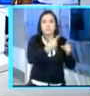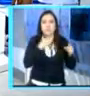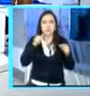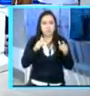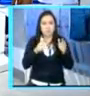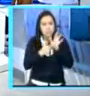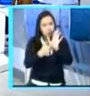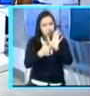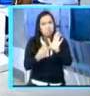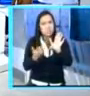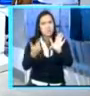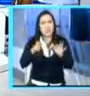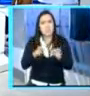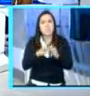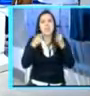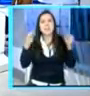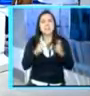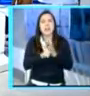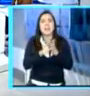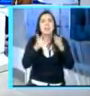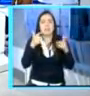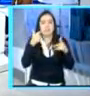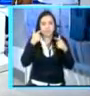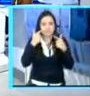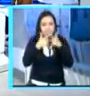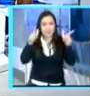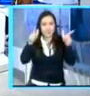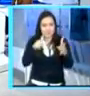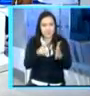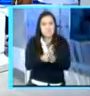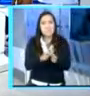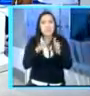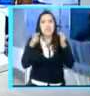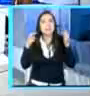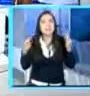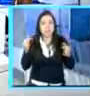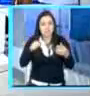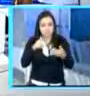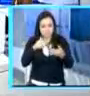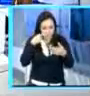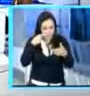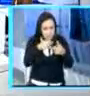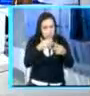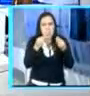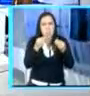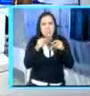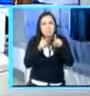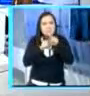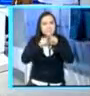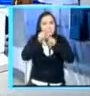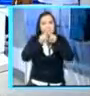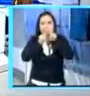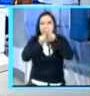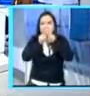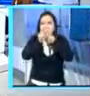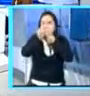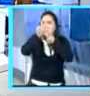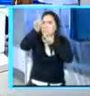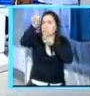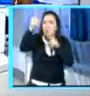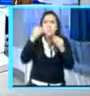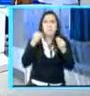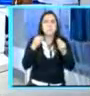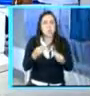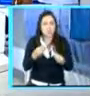Prensa Libre saca ahora hace unos muy pocos días los últimos balances que se hacían de lo que fuera la intención de voto. Todo esto ha creado un como